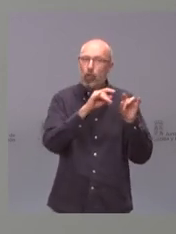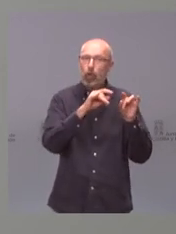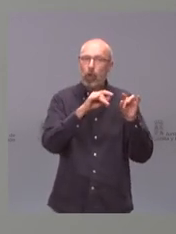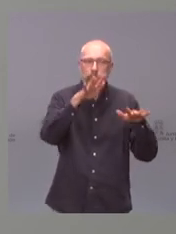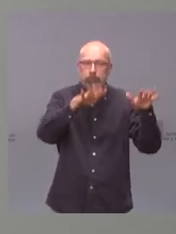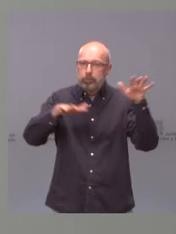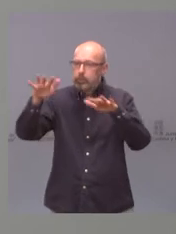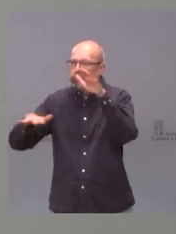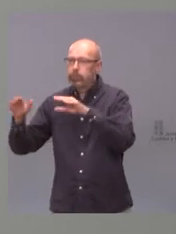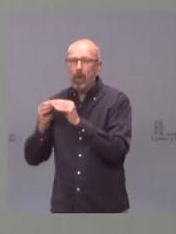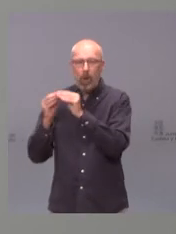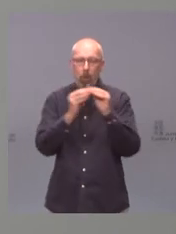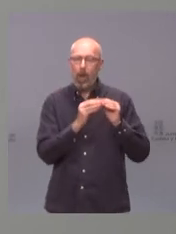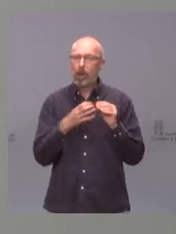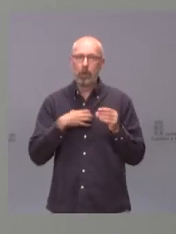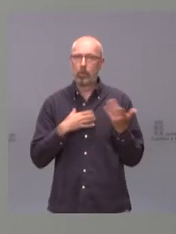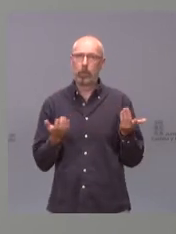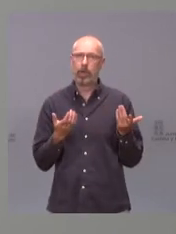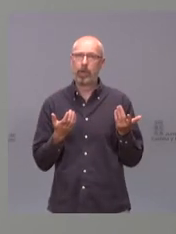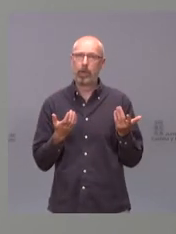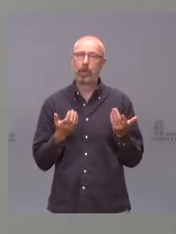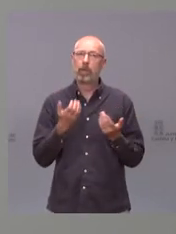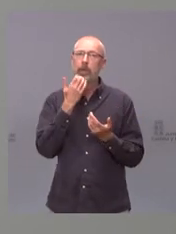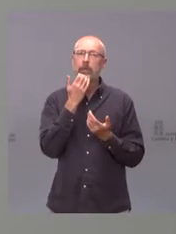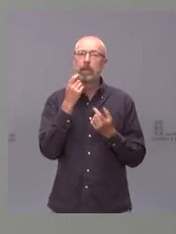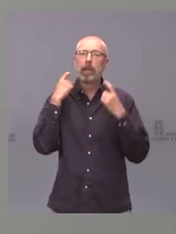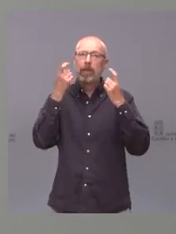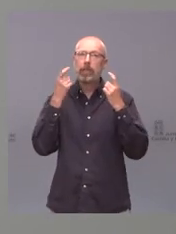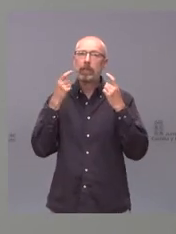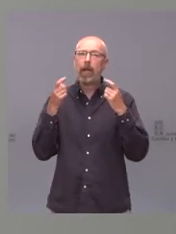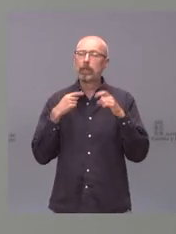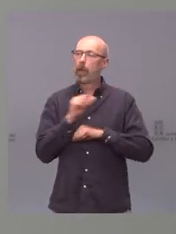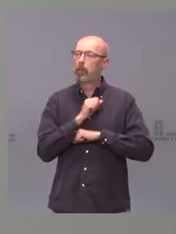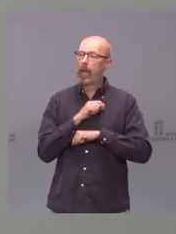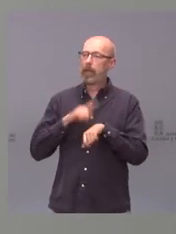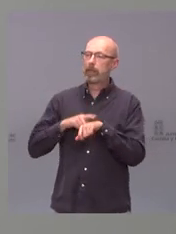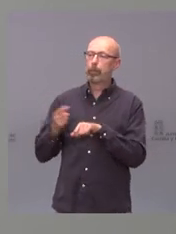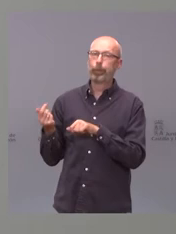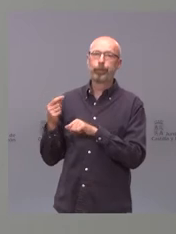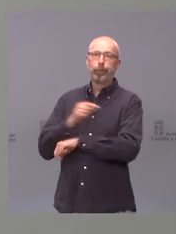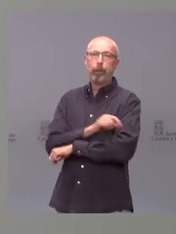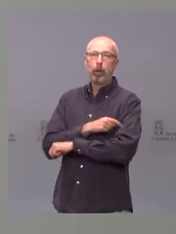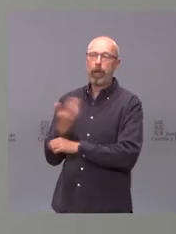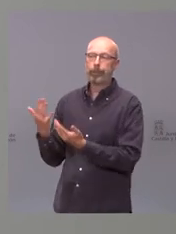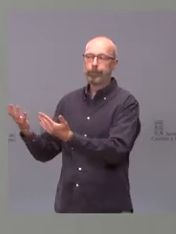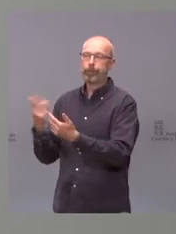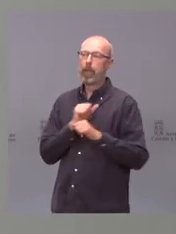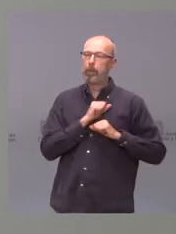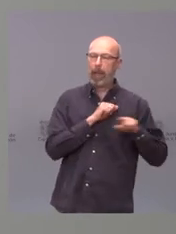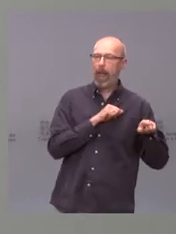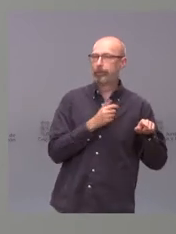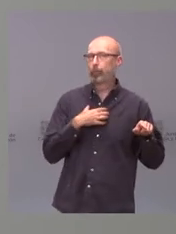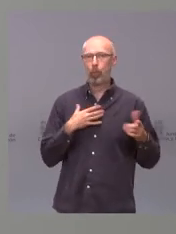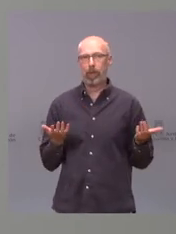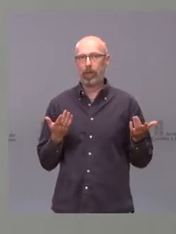no podemos además retrasar las vacunaciones por ir todos al mismo tiempo por lo tanto tenemos que ir de la mano de las diferentes realidades